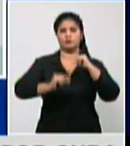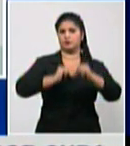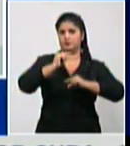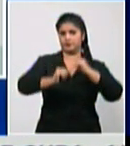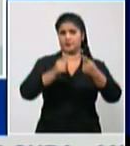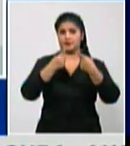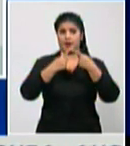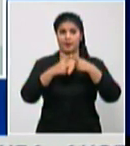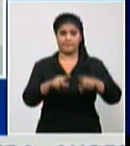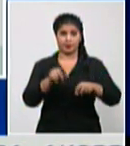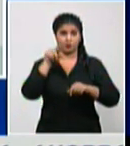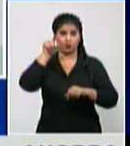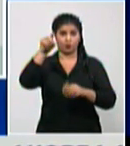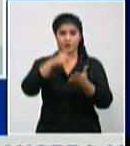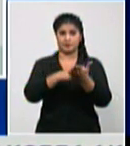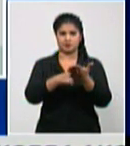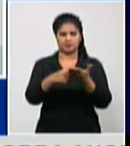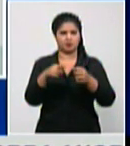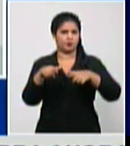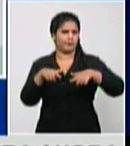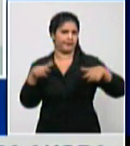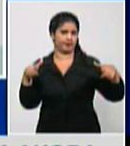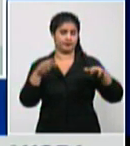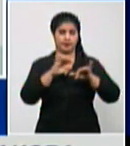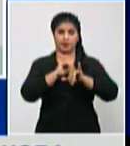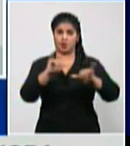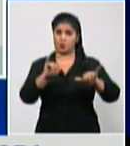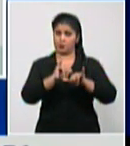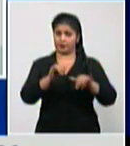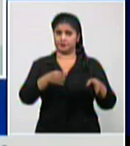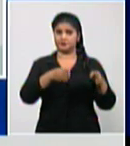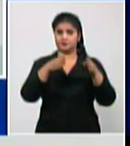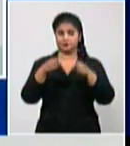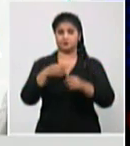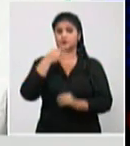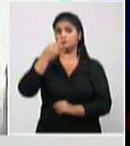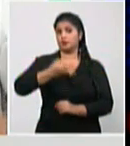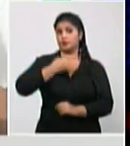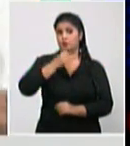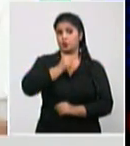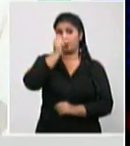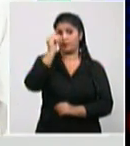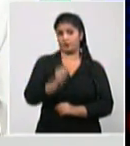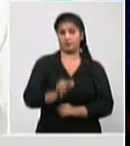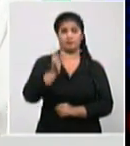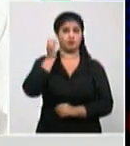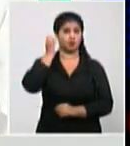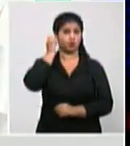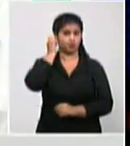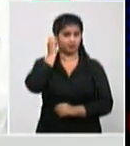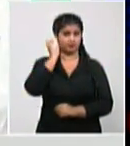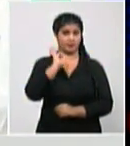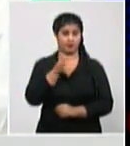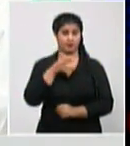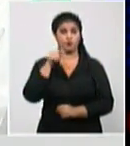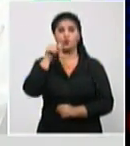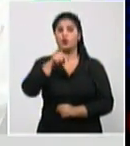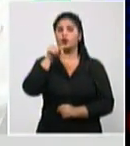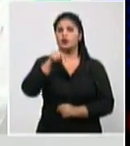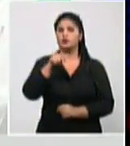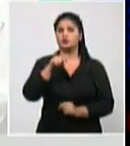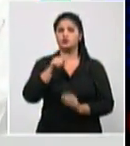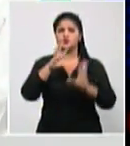es un incremento como tú decías Gisela y utilizando estos pronósticos son